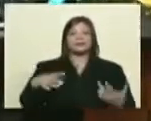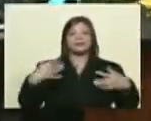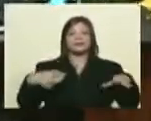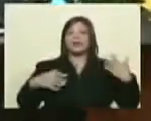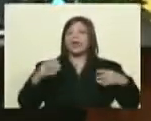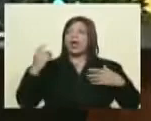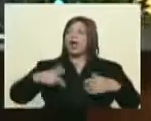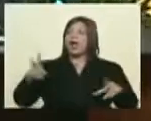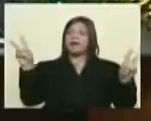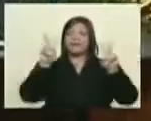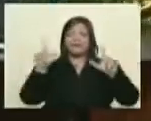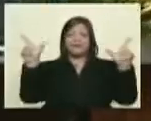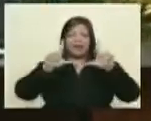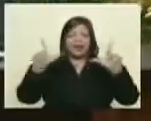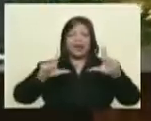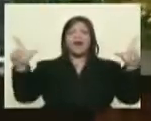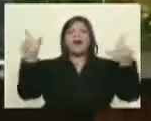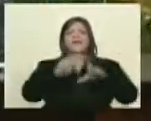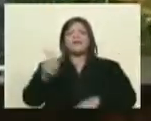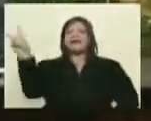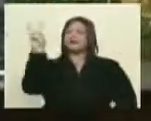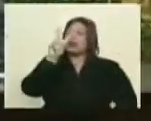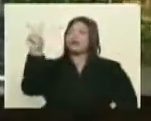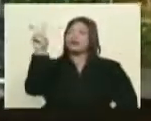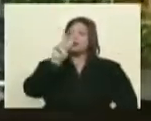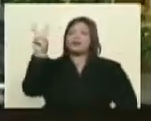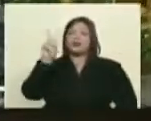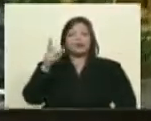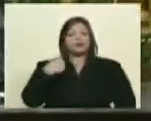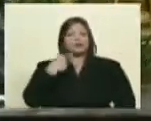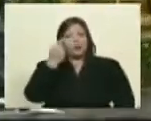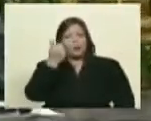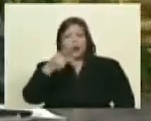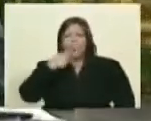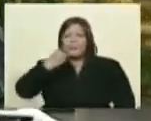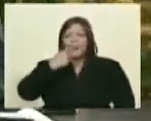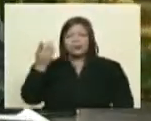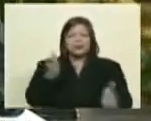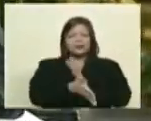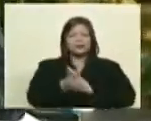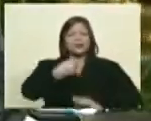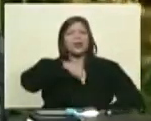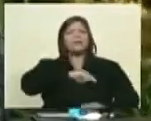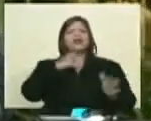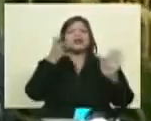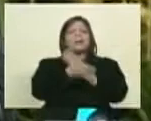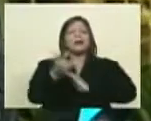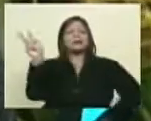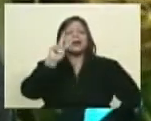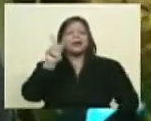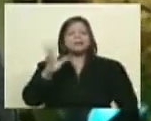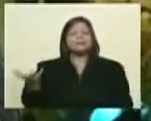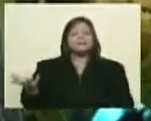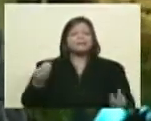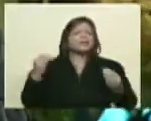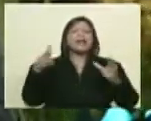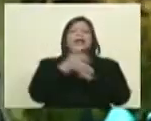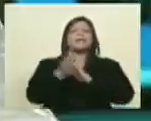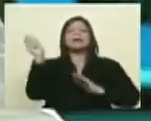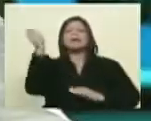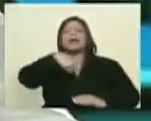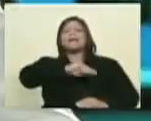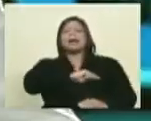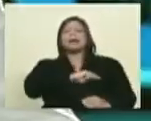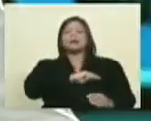tanto en la televisión española a Venezuela y nosotros realmente poco a la política interna en España ¿qué va a pasar ahí en tu país de origen? 30